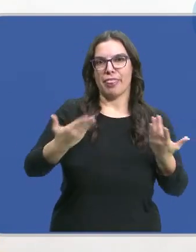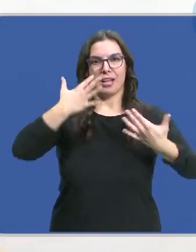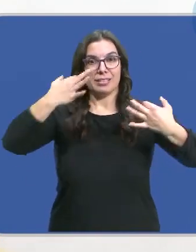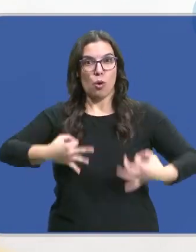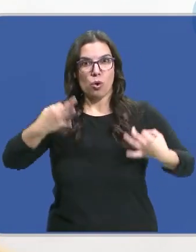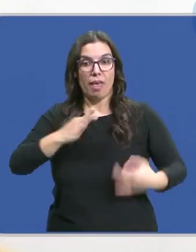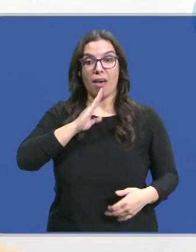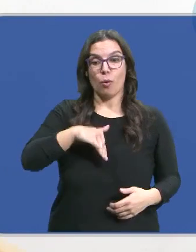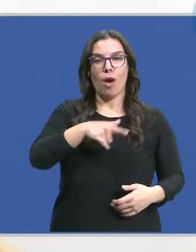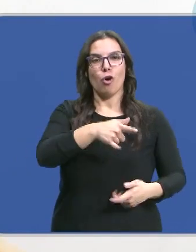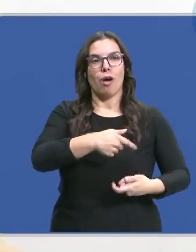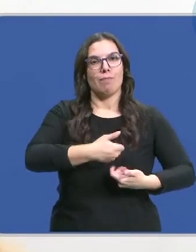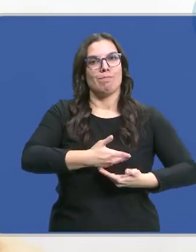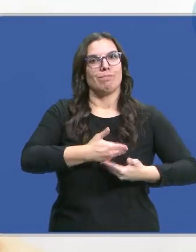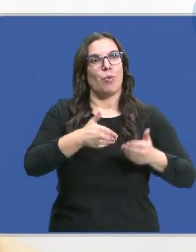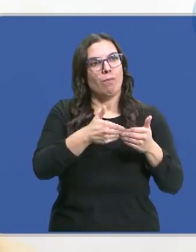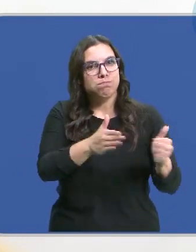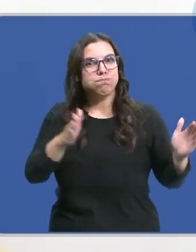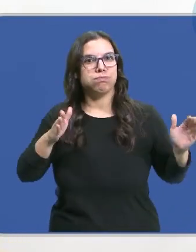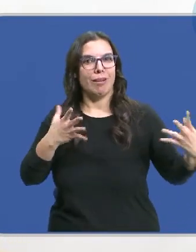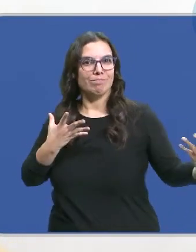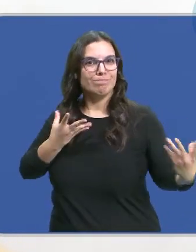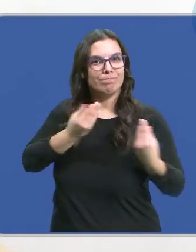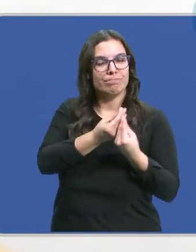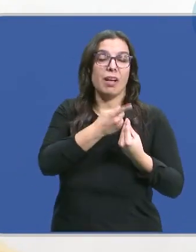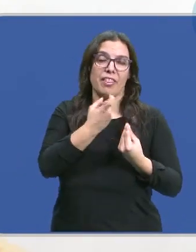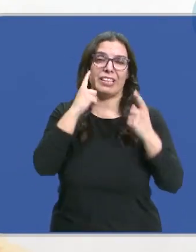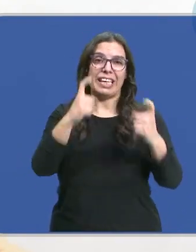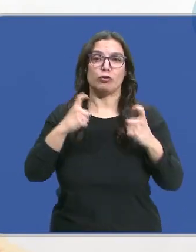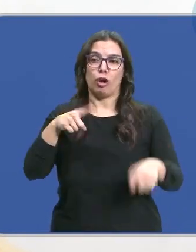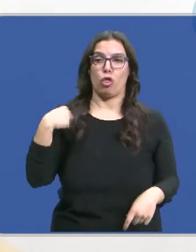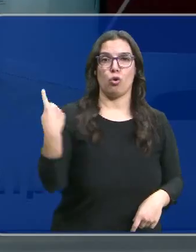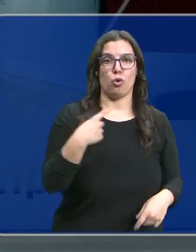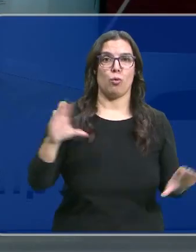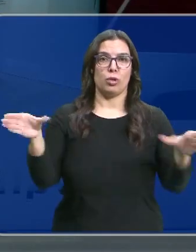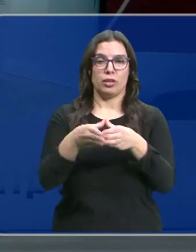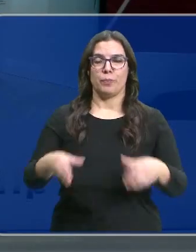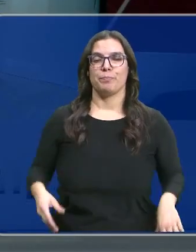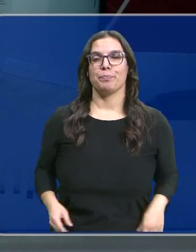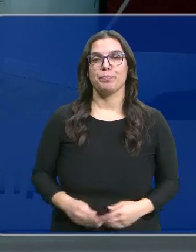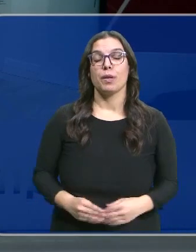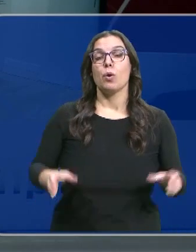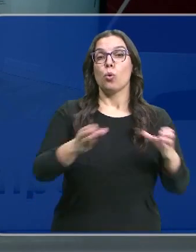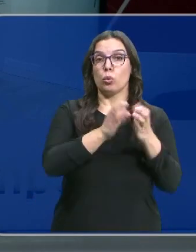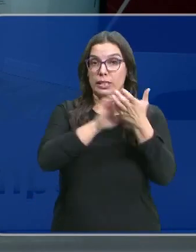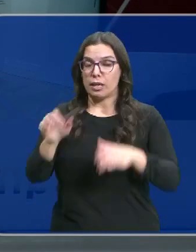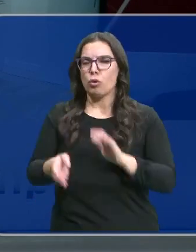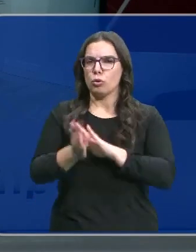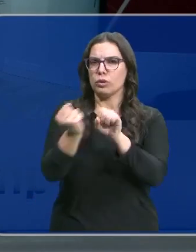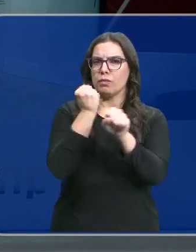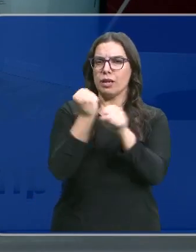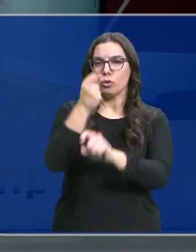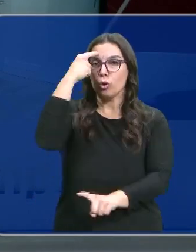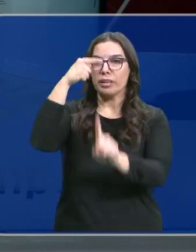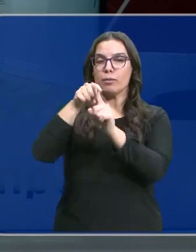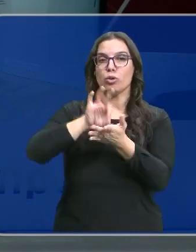y adecuado. Y eso requiere de un esfuerzo comunitario. La Junta de Castilla y León sigue trabajando